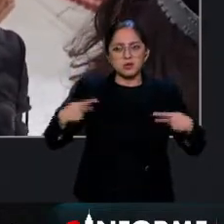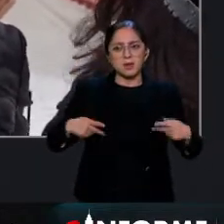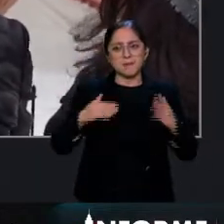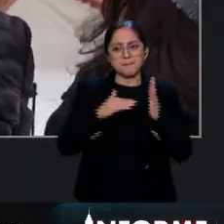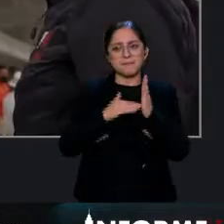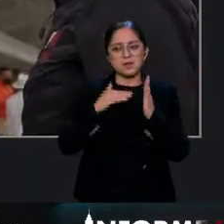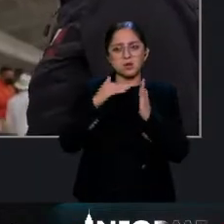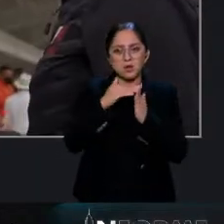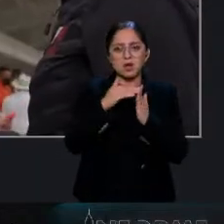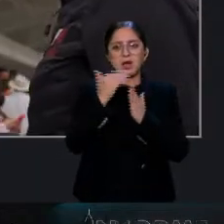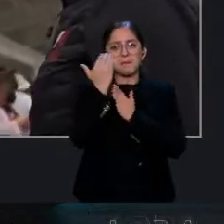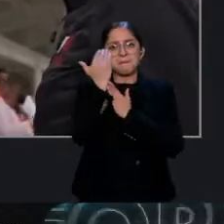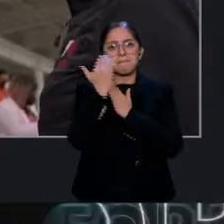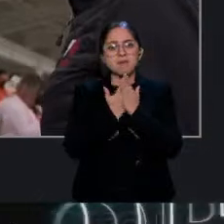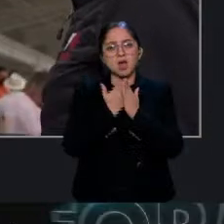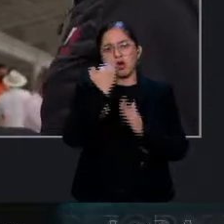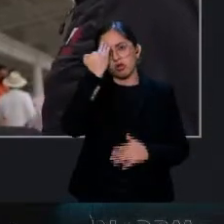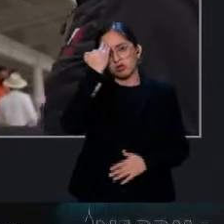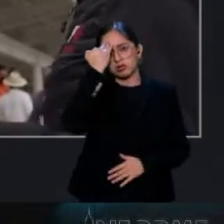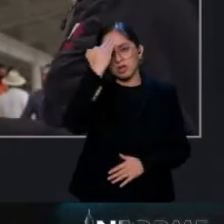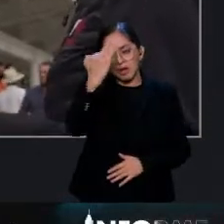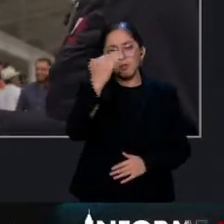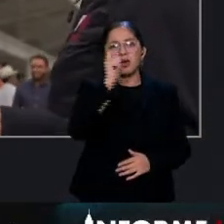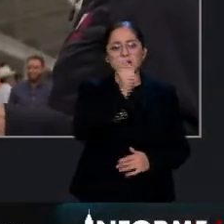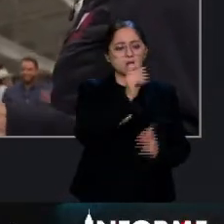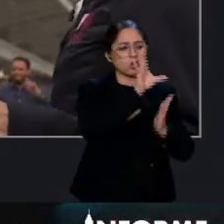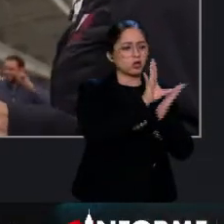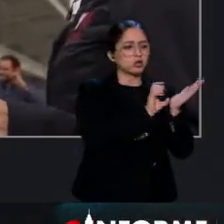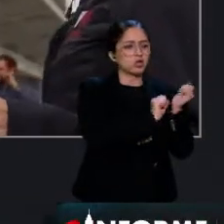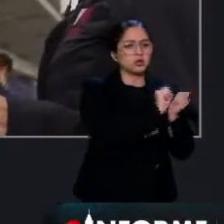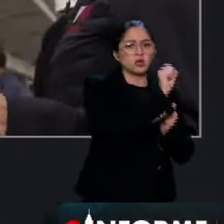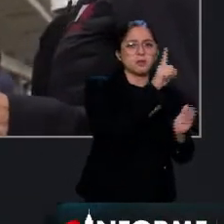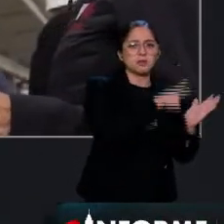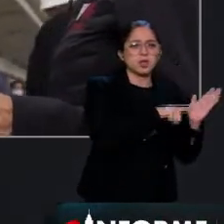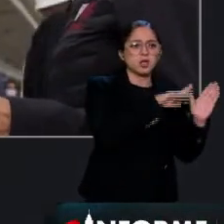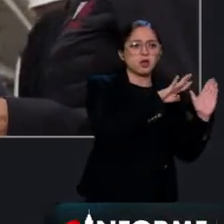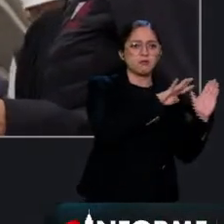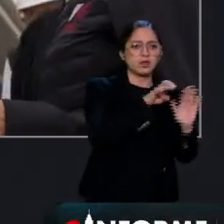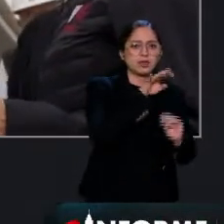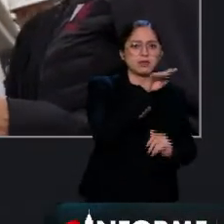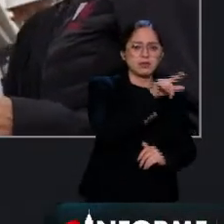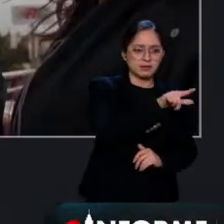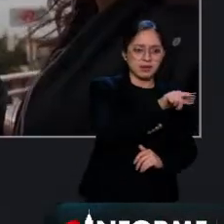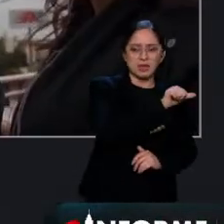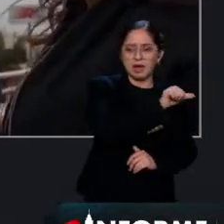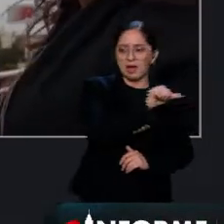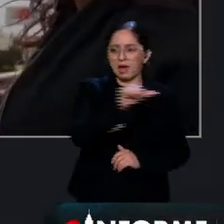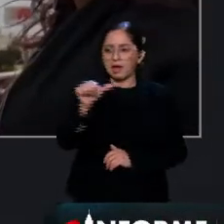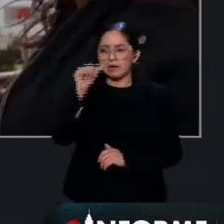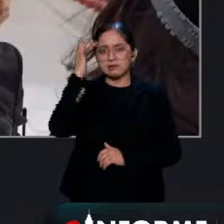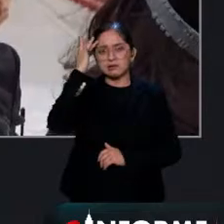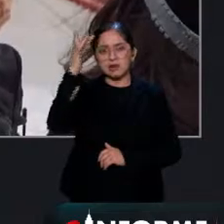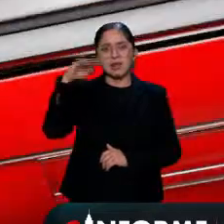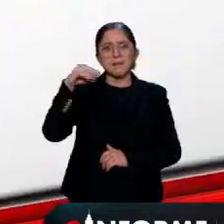vida al reducir tiempos de traslado de constitución de 1917 a Santa Marta escuche usted